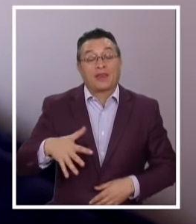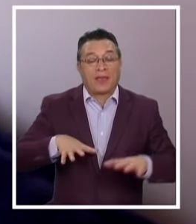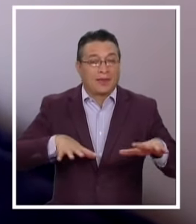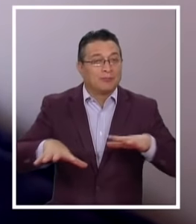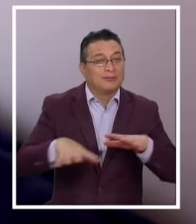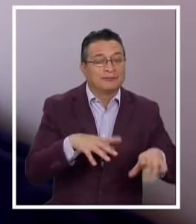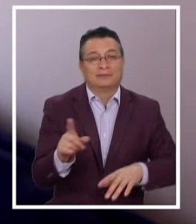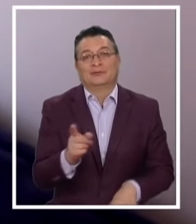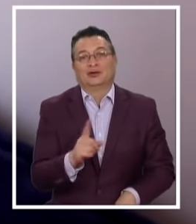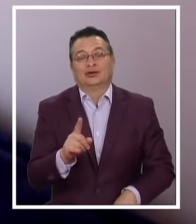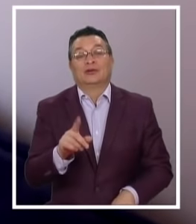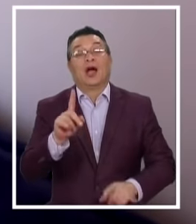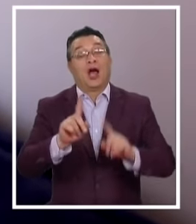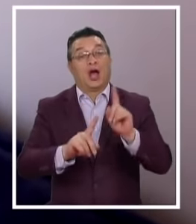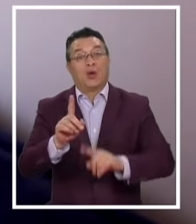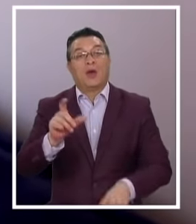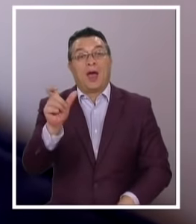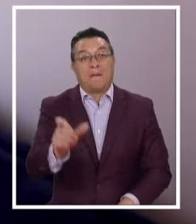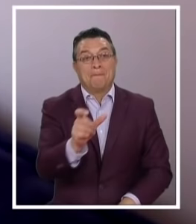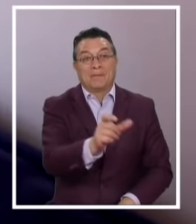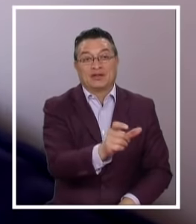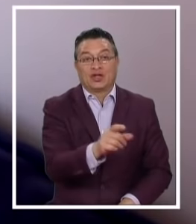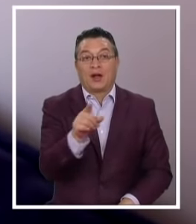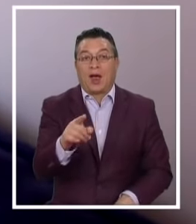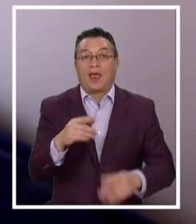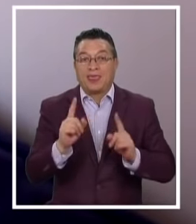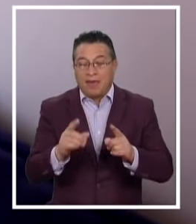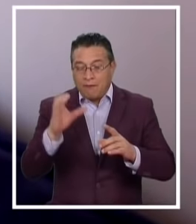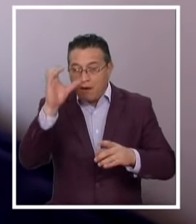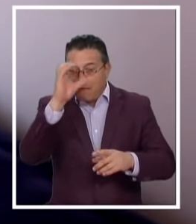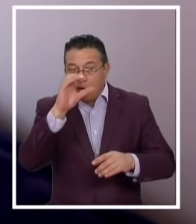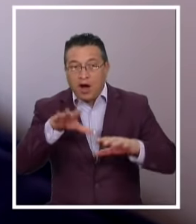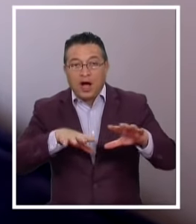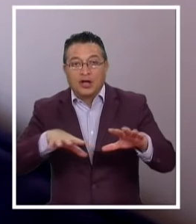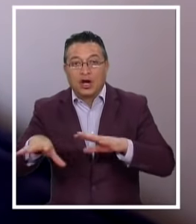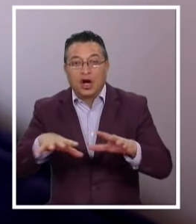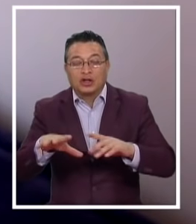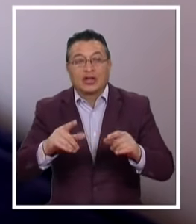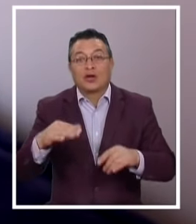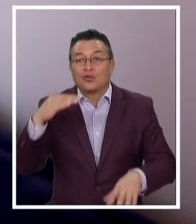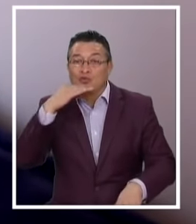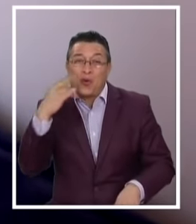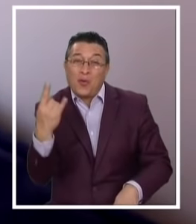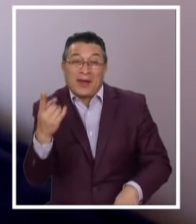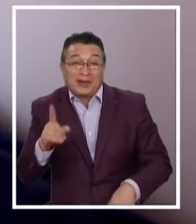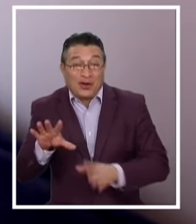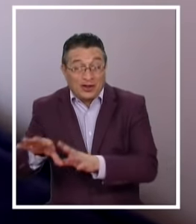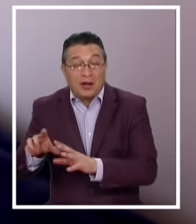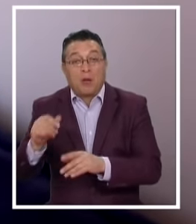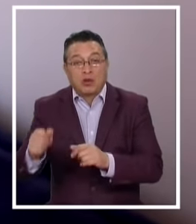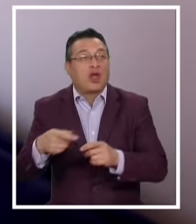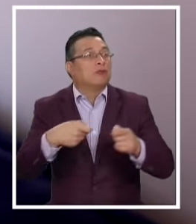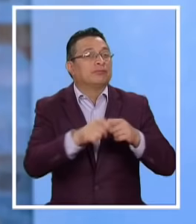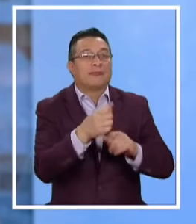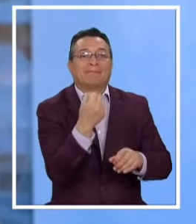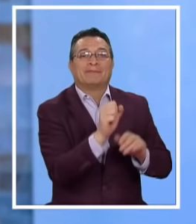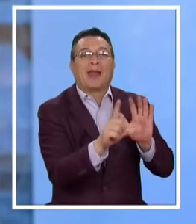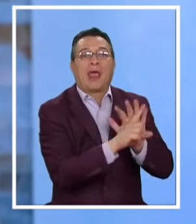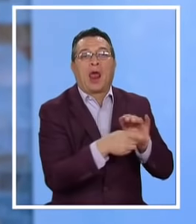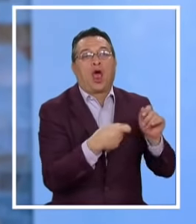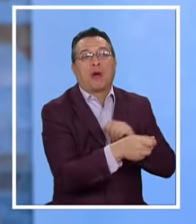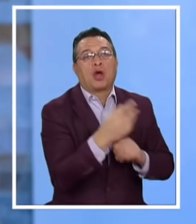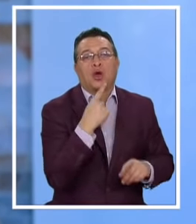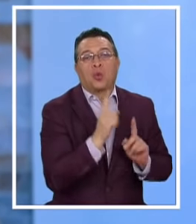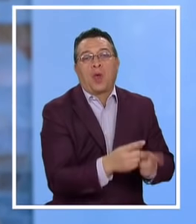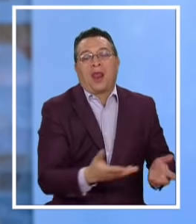movilidad Debido a que Aquellas personas Que tenían que buscar Esos productos Mal denominados No esenciales Terminara comprándonos En el comercio Legal Que el